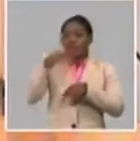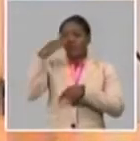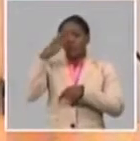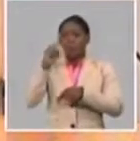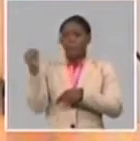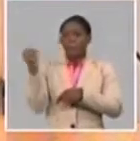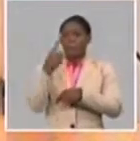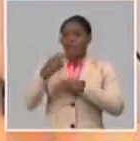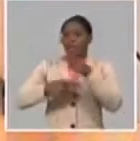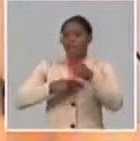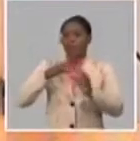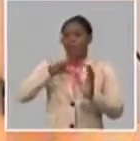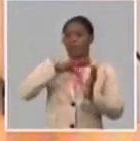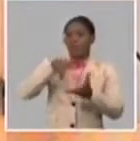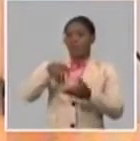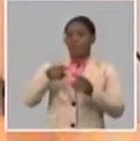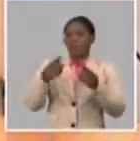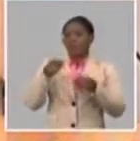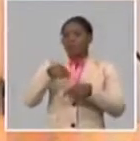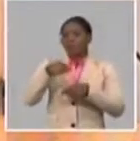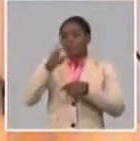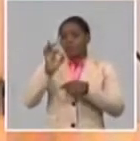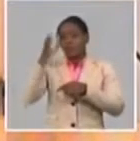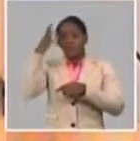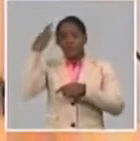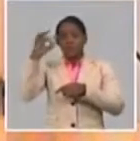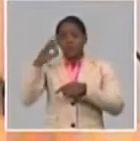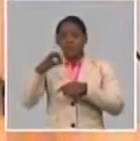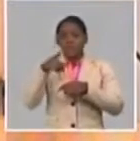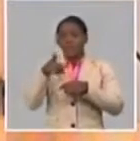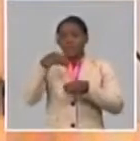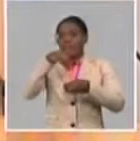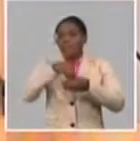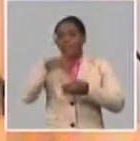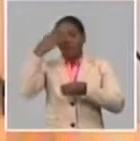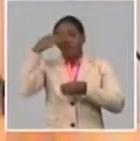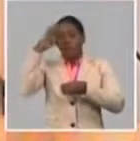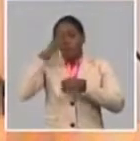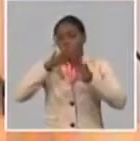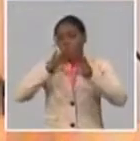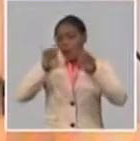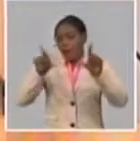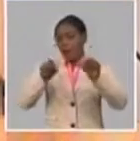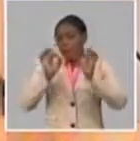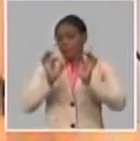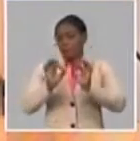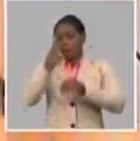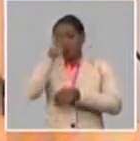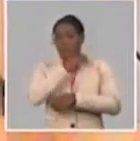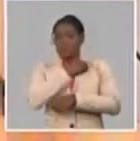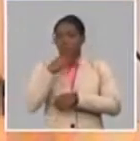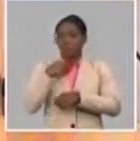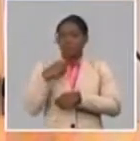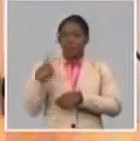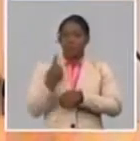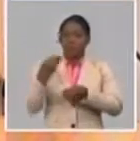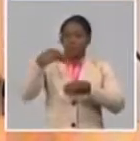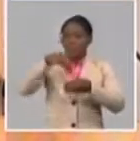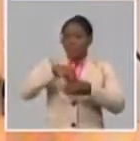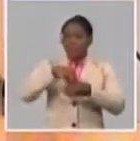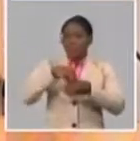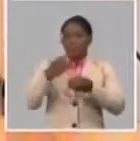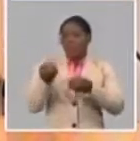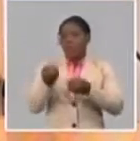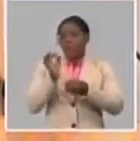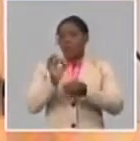ciencias sociales, forma parte del sistema de medidas de defensa civil, estamos no solamente en el sector salud, estamos en la educación, estamos en la